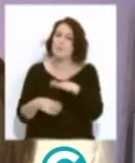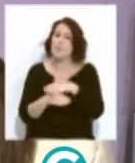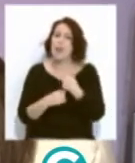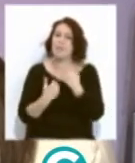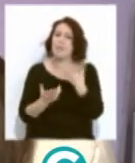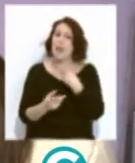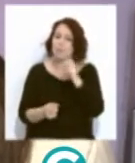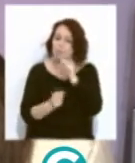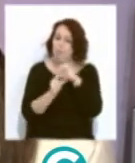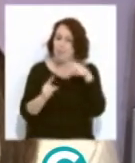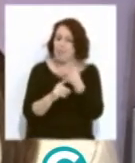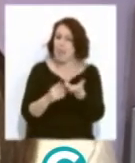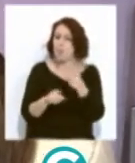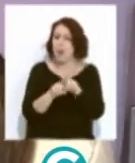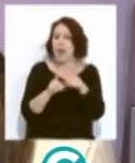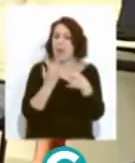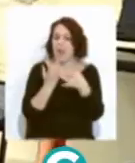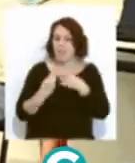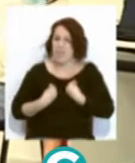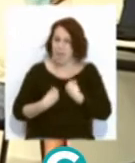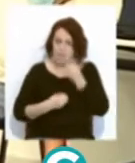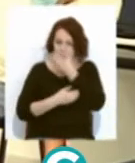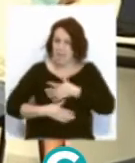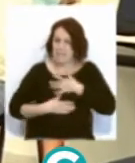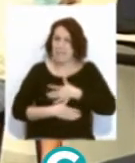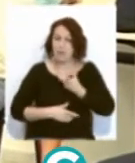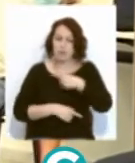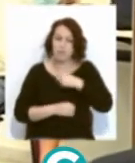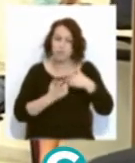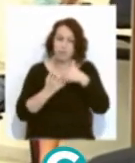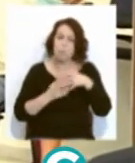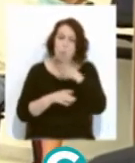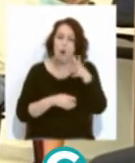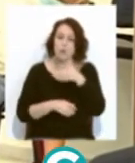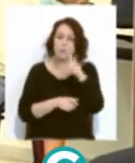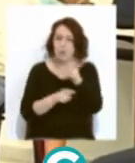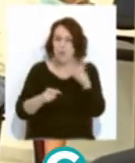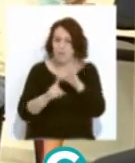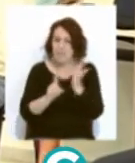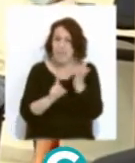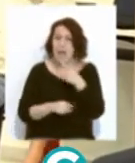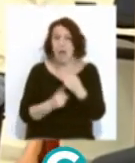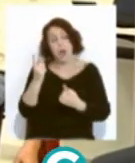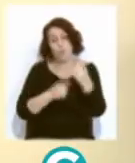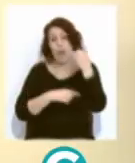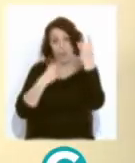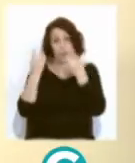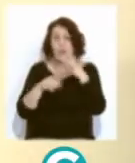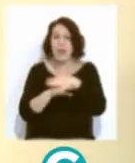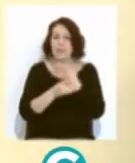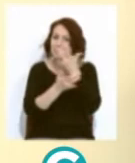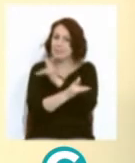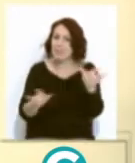esa visión de calidad de vida y de bienestar, que luchamos por las personas afectadas. Estas son solo algunas acciones para